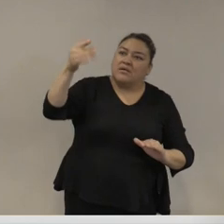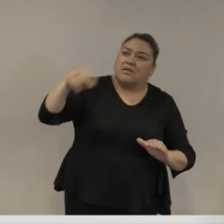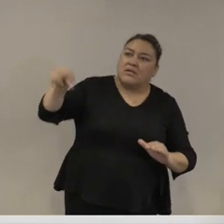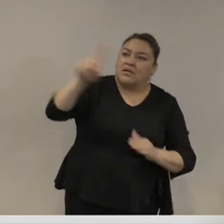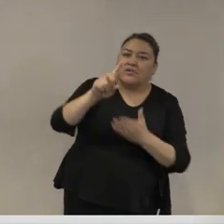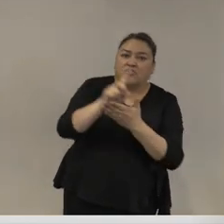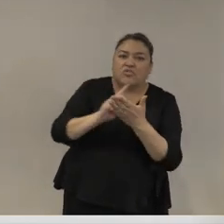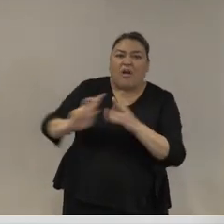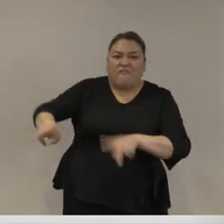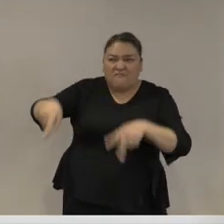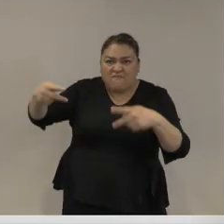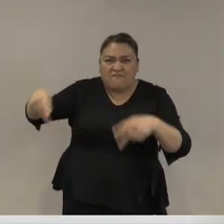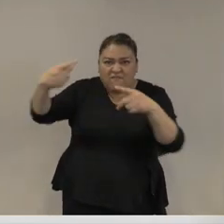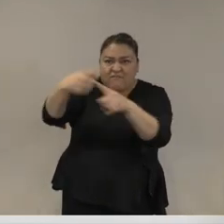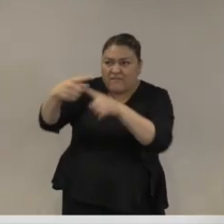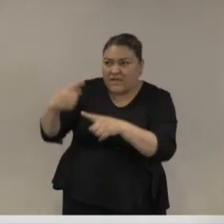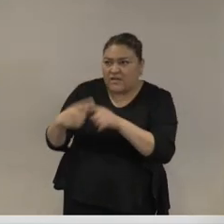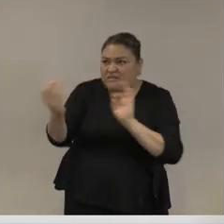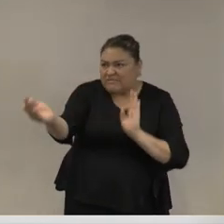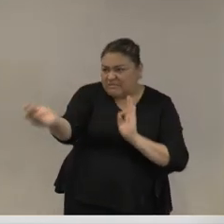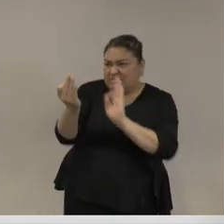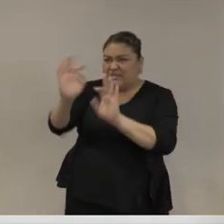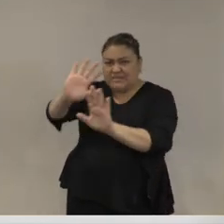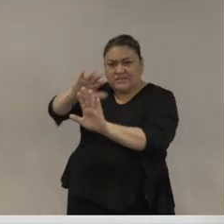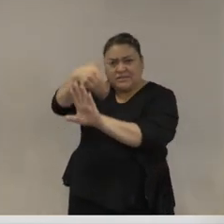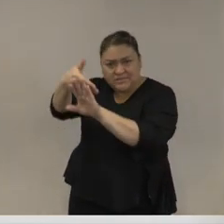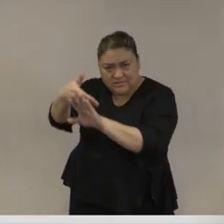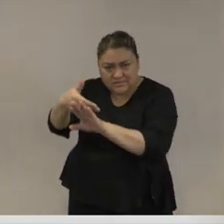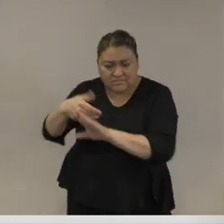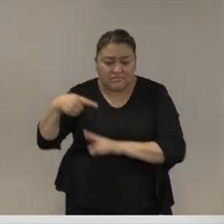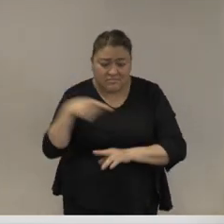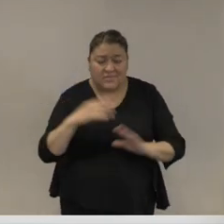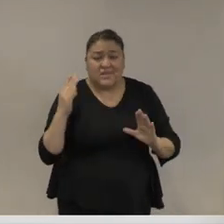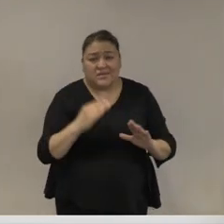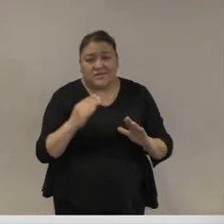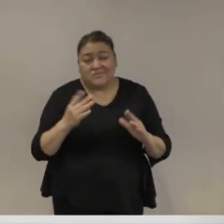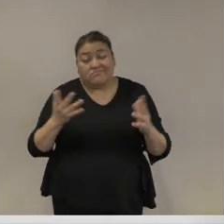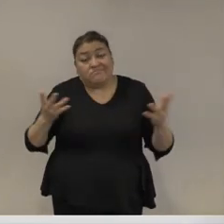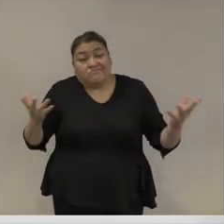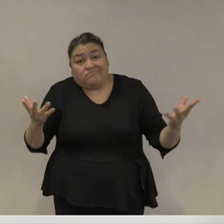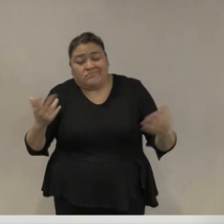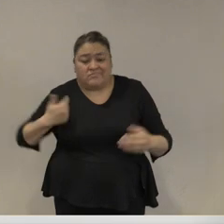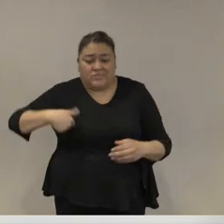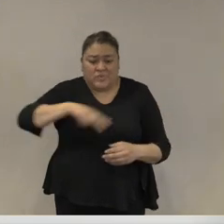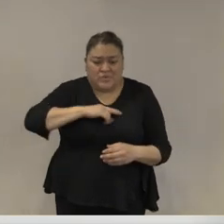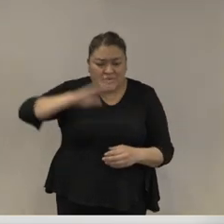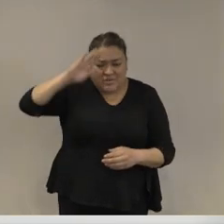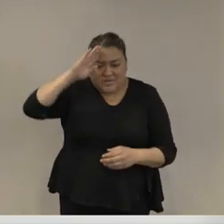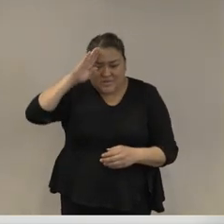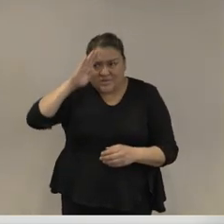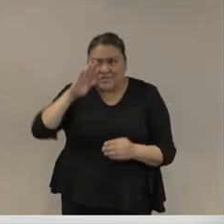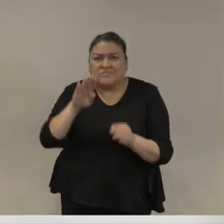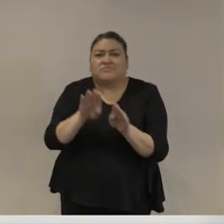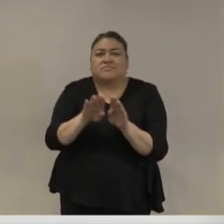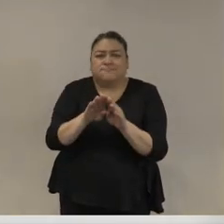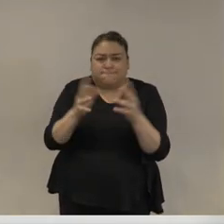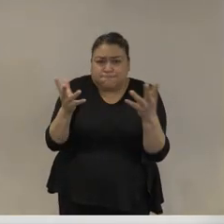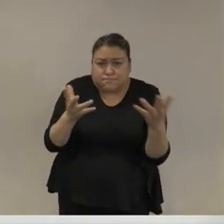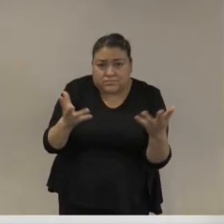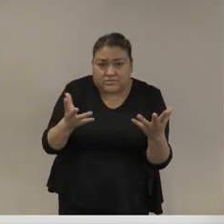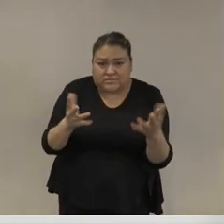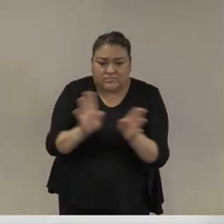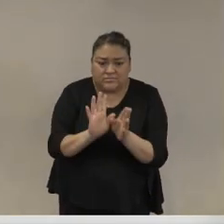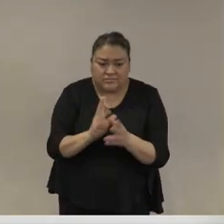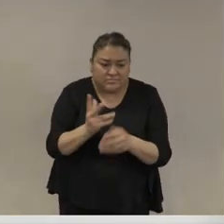drogas han procreado entonces es una salida que de nuevo si pensamos en términos de cuál debía ser la lógica de una